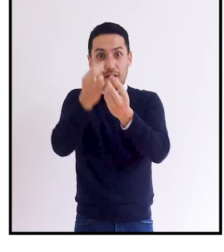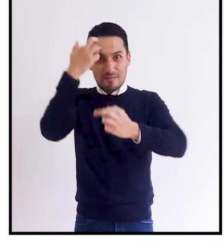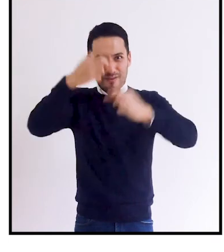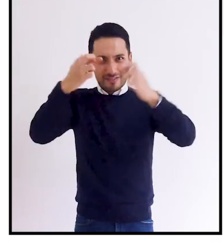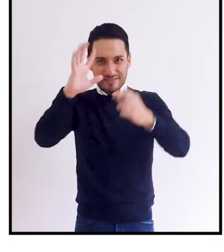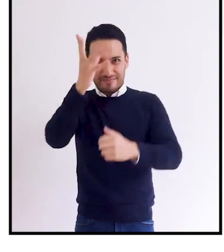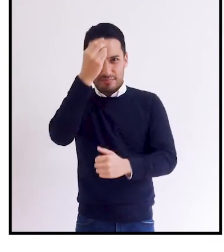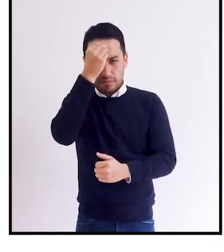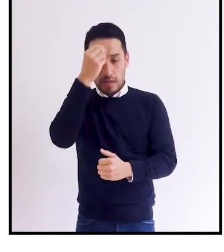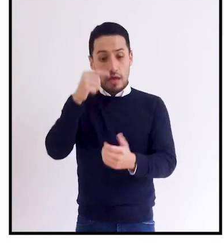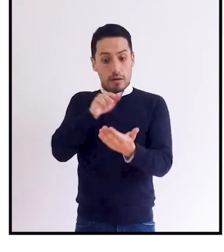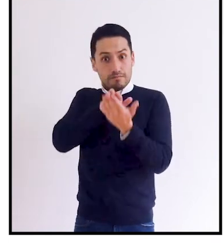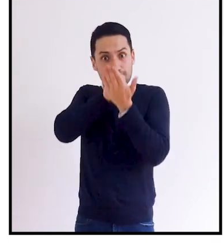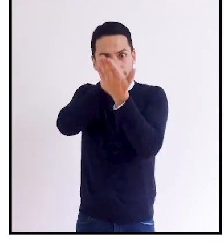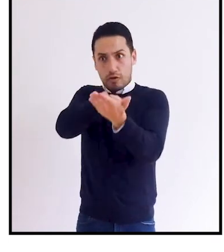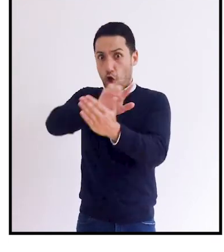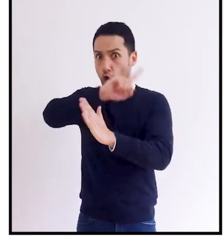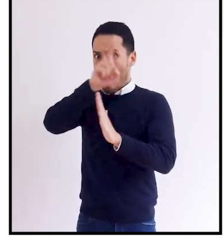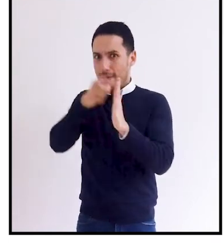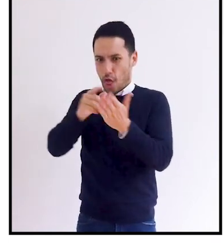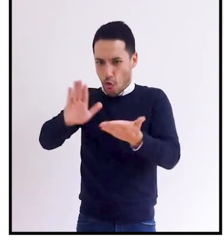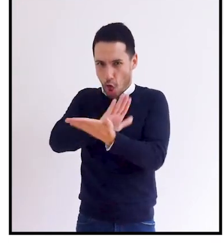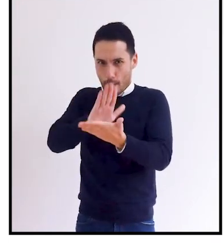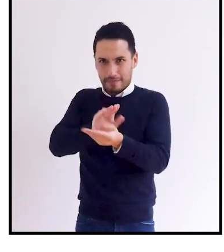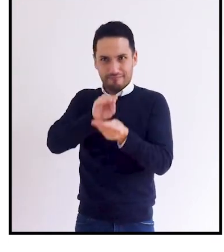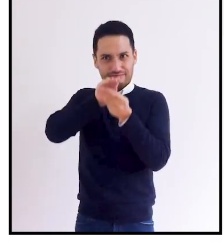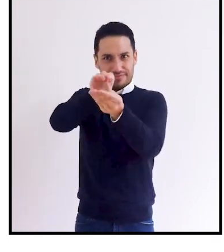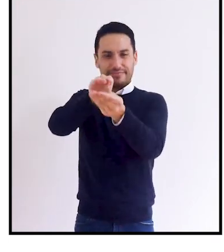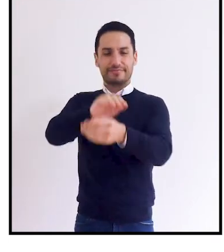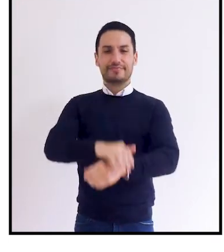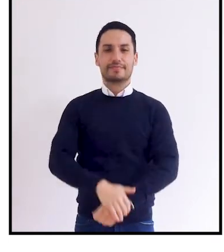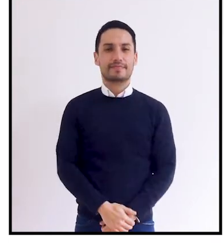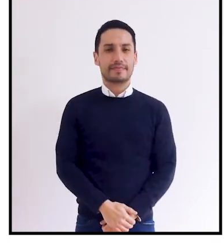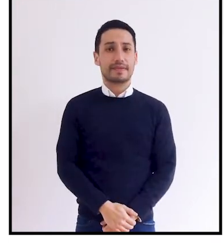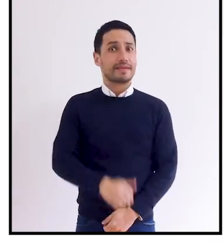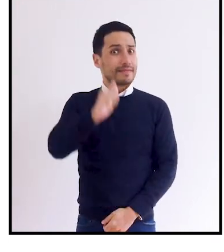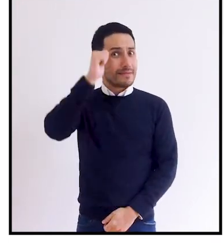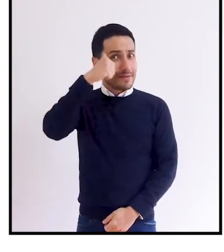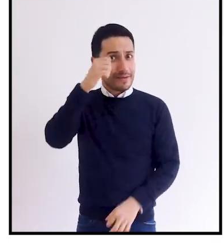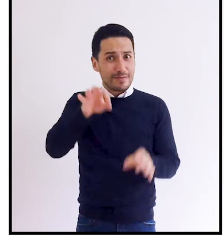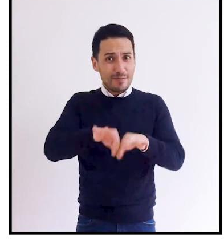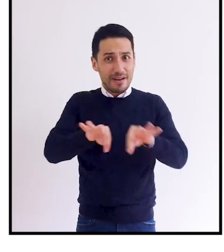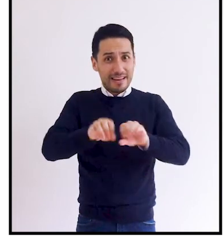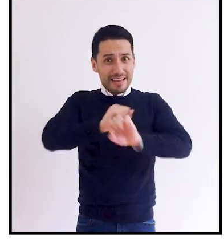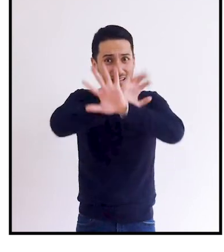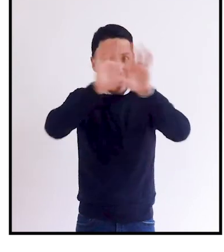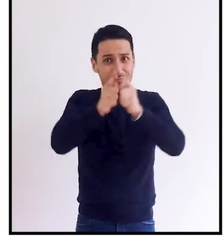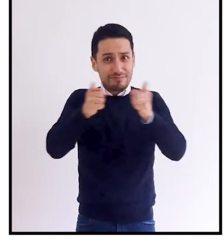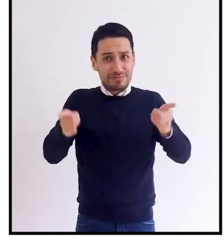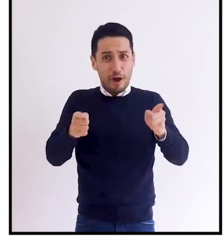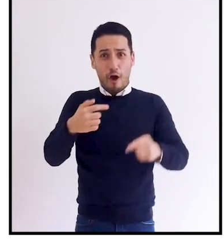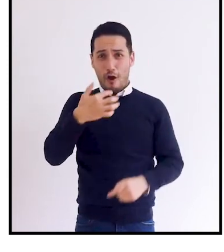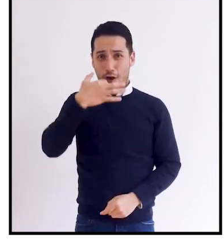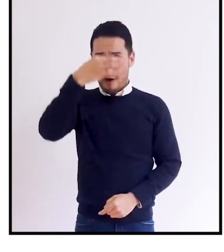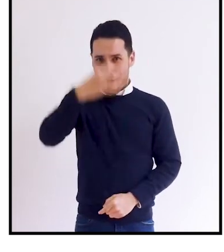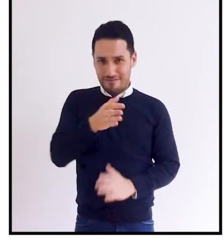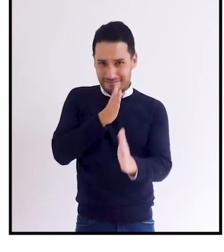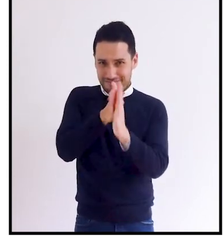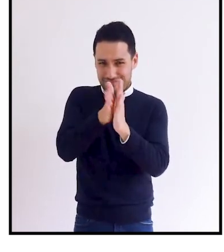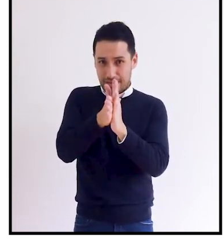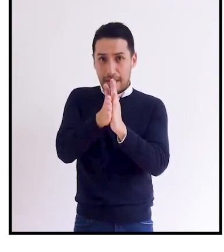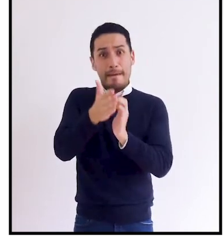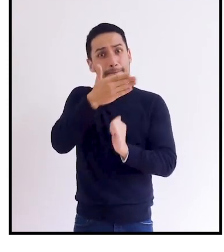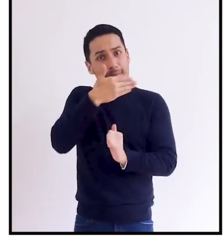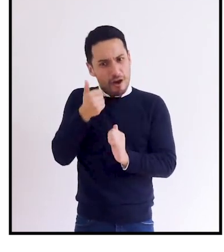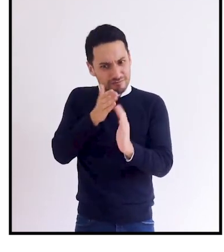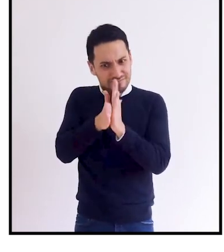la que debe presentar todos los documentos. Recuerde, sea claro y honesto en sus respuestas. Brinde la información más